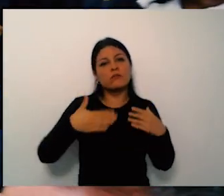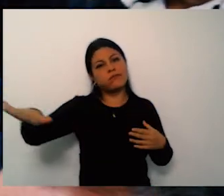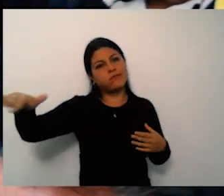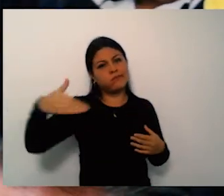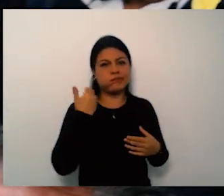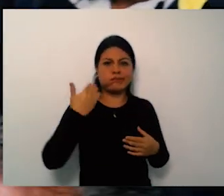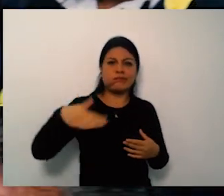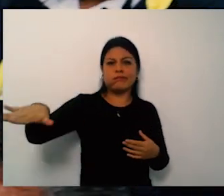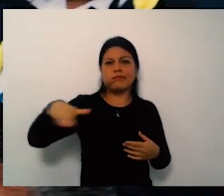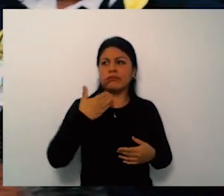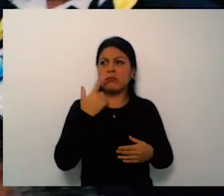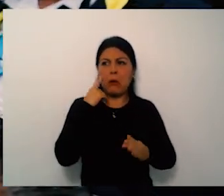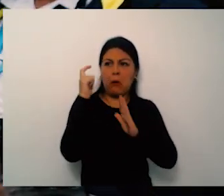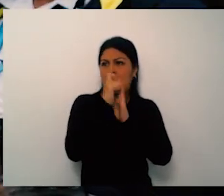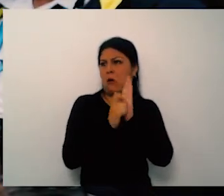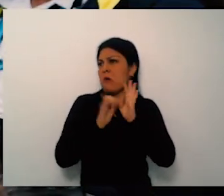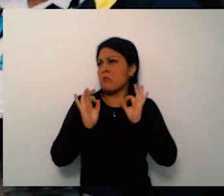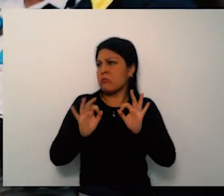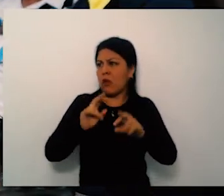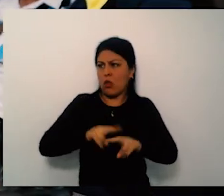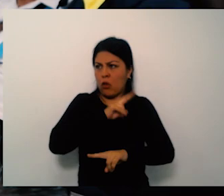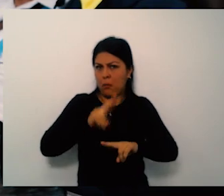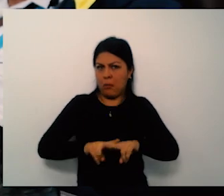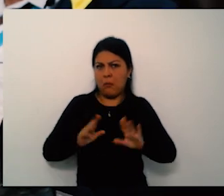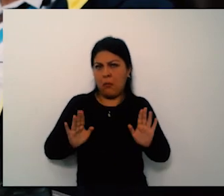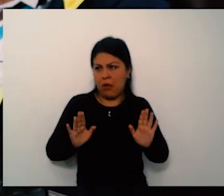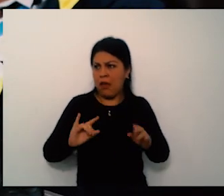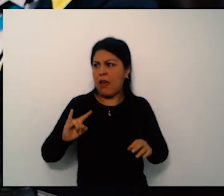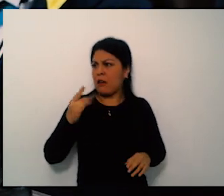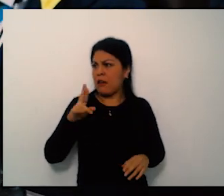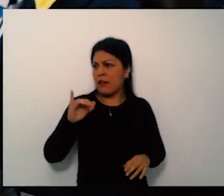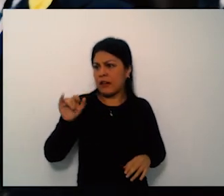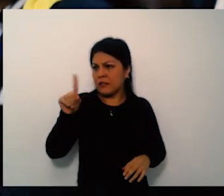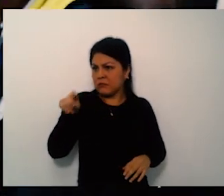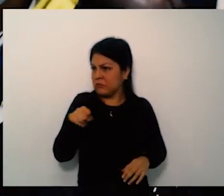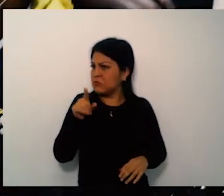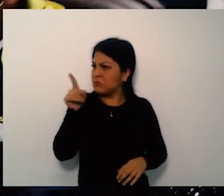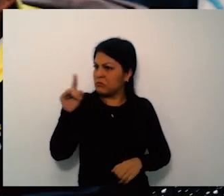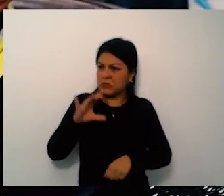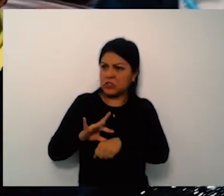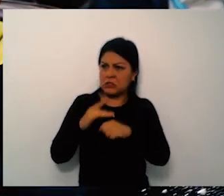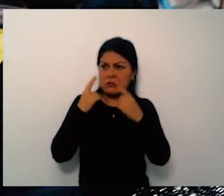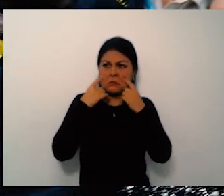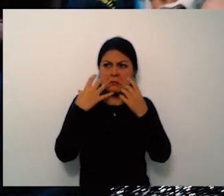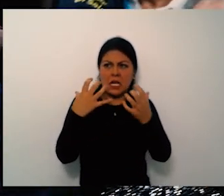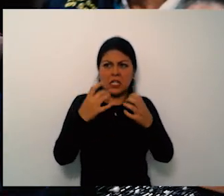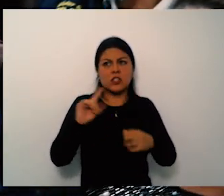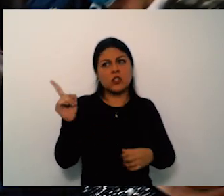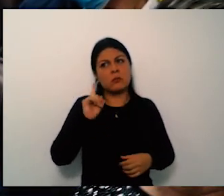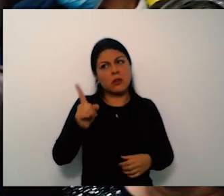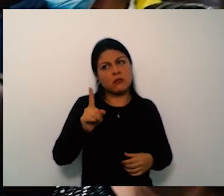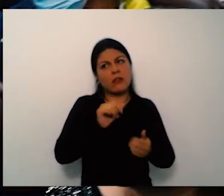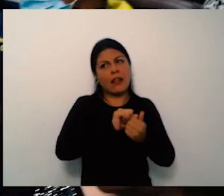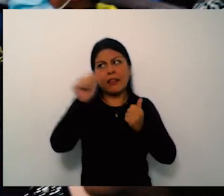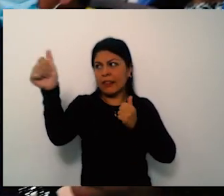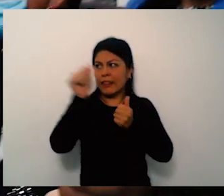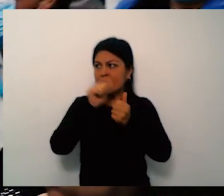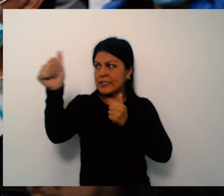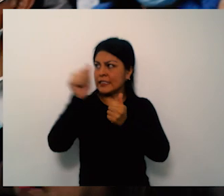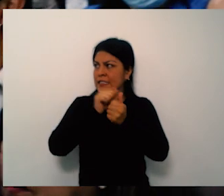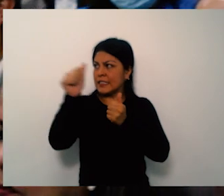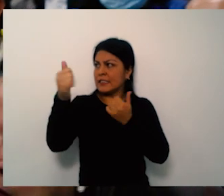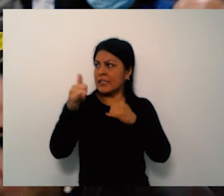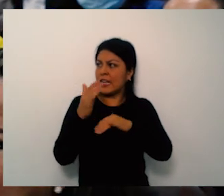decía que hay un neurólogo pediatra que en estos momentos lo tenemos ya haciendo consulta pero que duramos dos años buscándolo entonces hay algunas